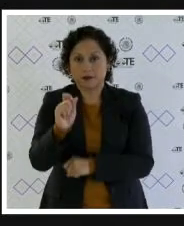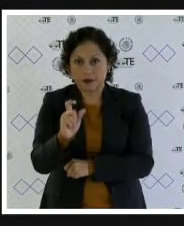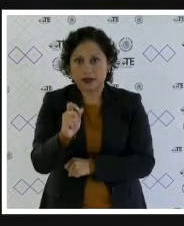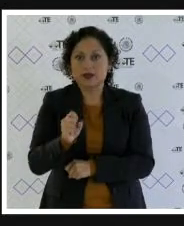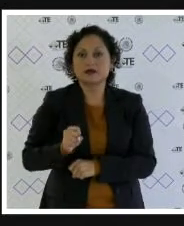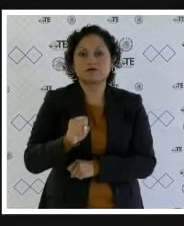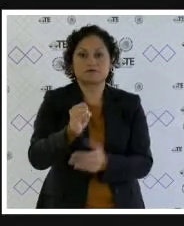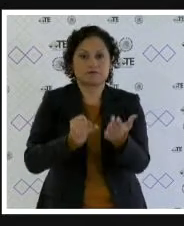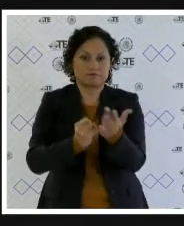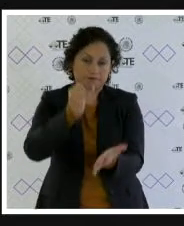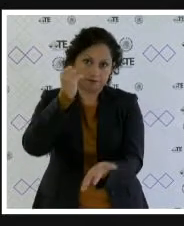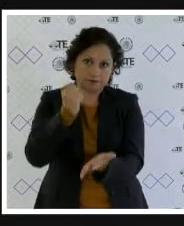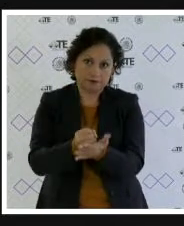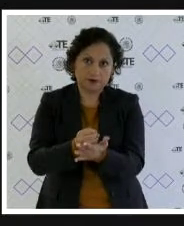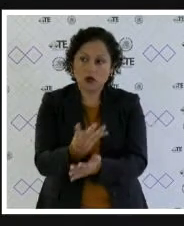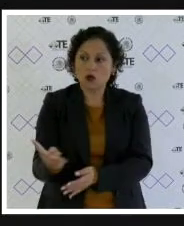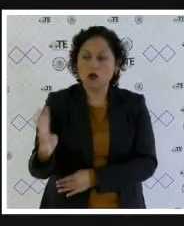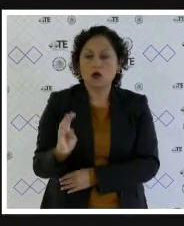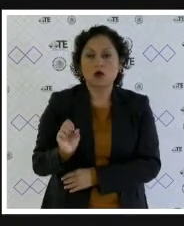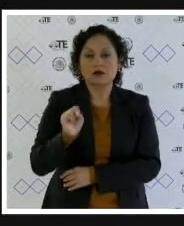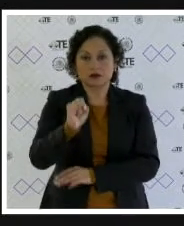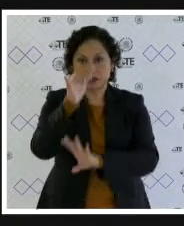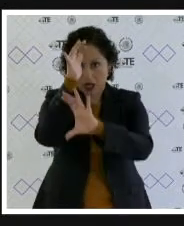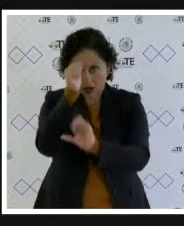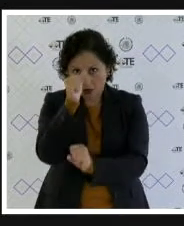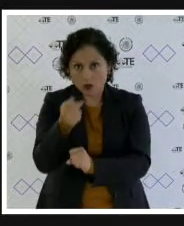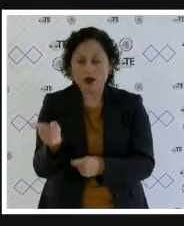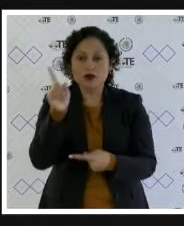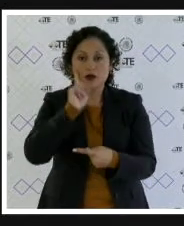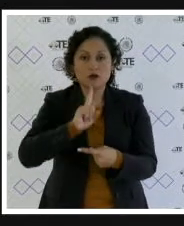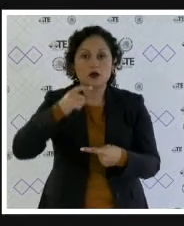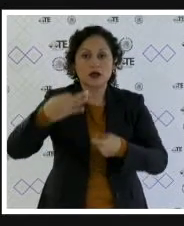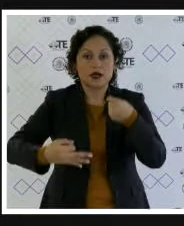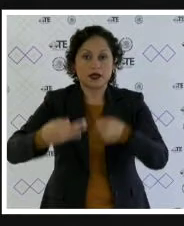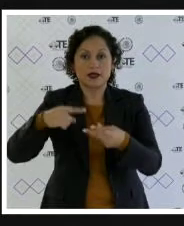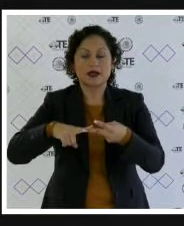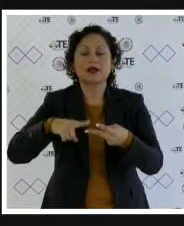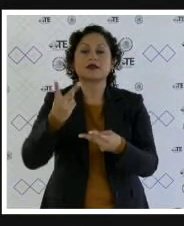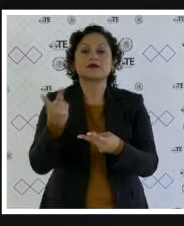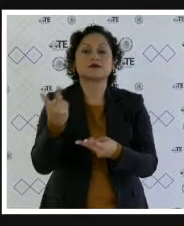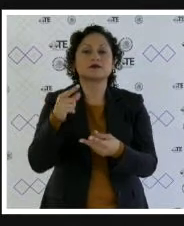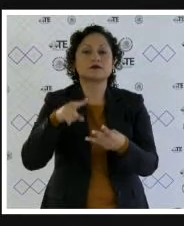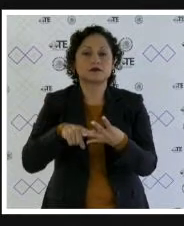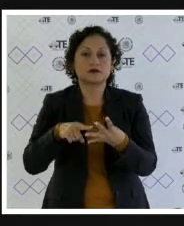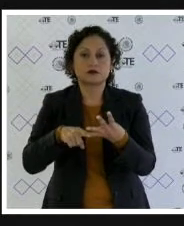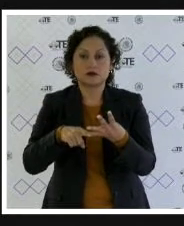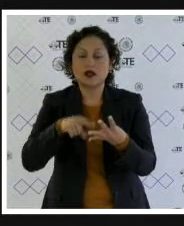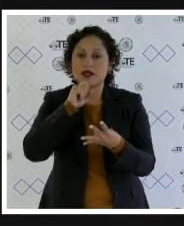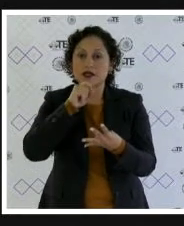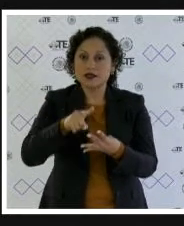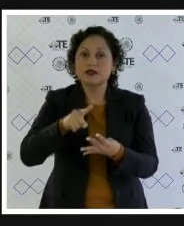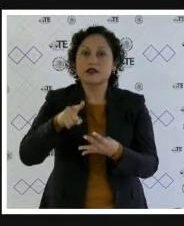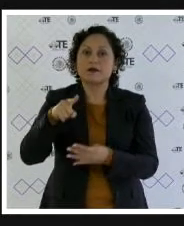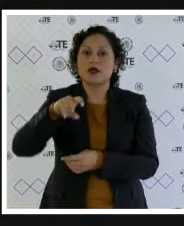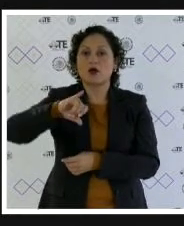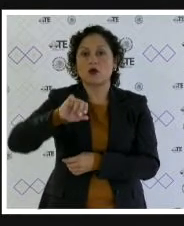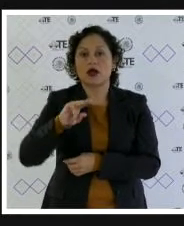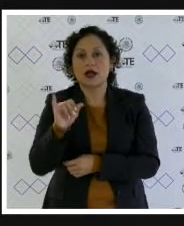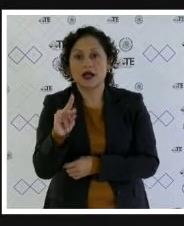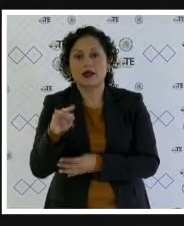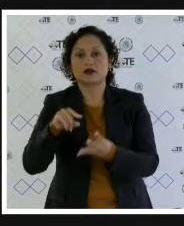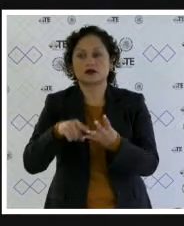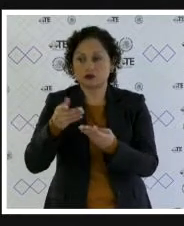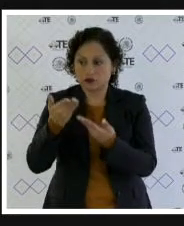aprobado por mayoría de cuatro votos a favor de las magistradas Marta Alejandra Chávez Camarena y Marta Leticia Mercado Ramírez, así como el colegiado Juan Carlos Sánchez León y usted,